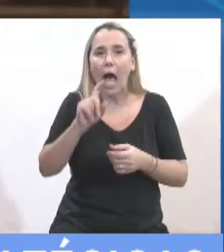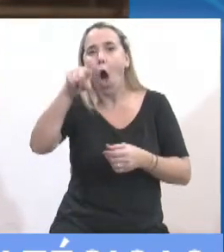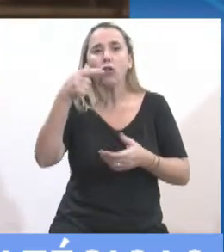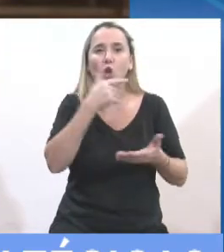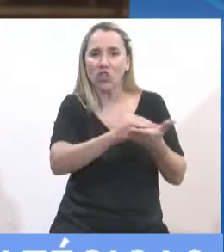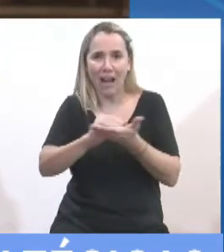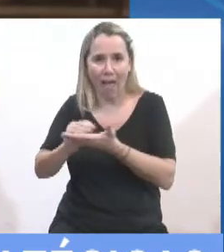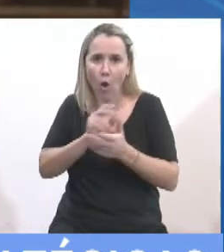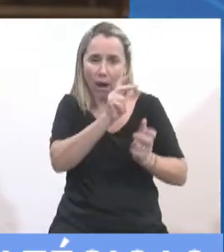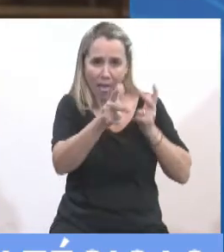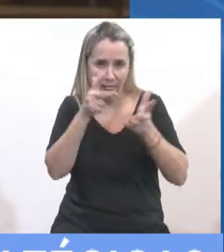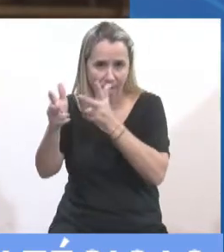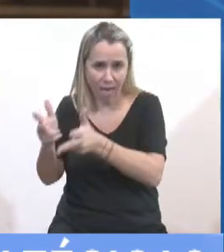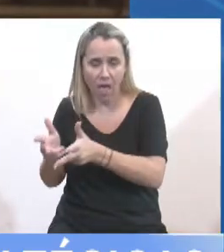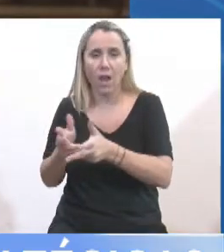distintas intervenciones.